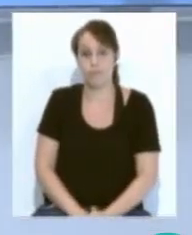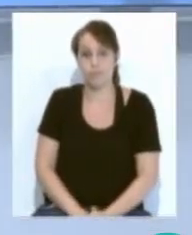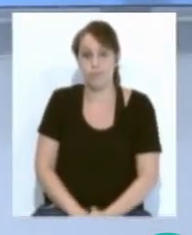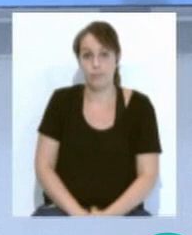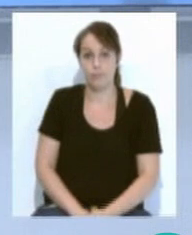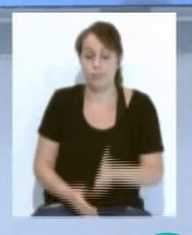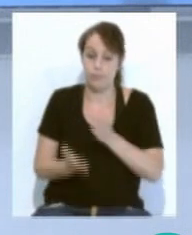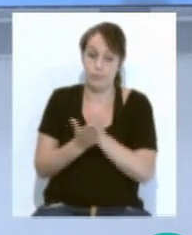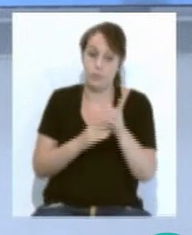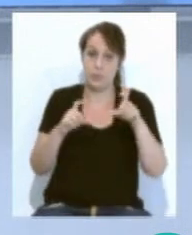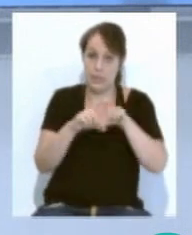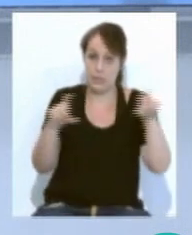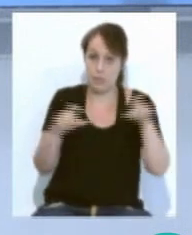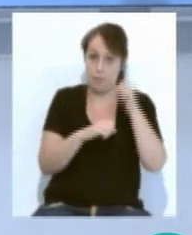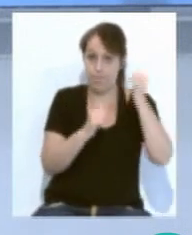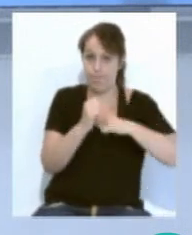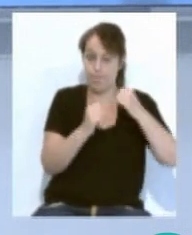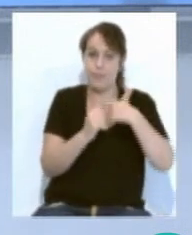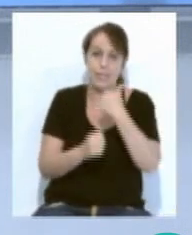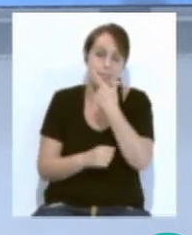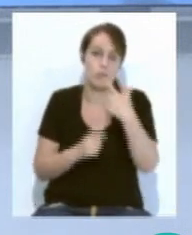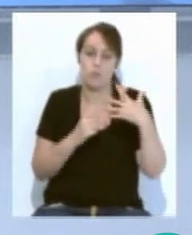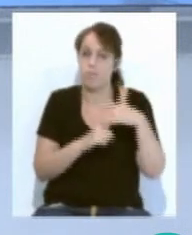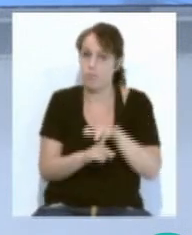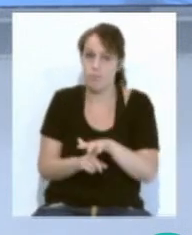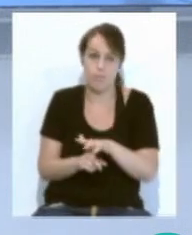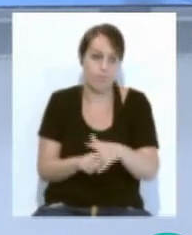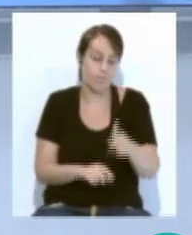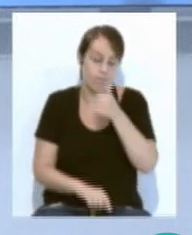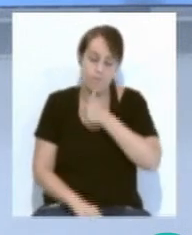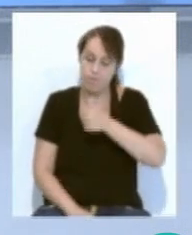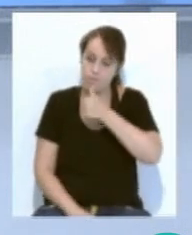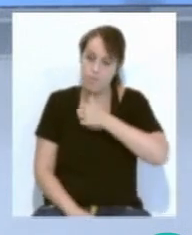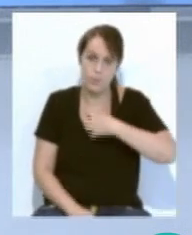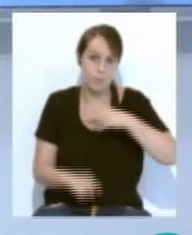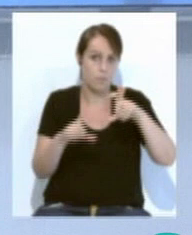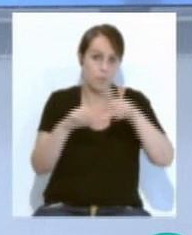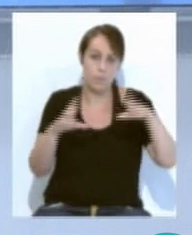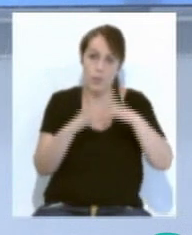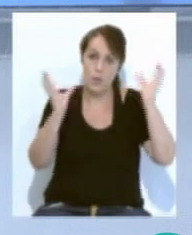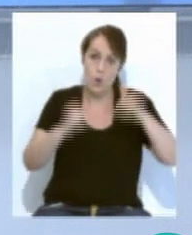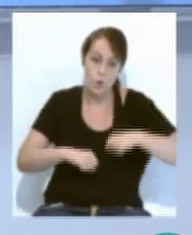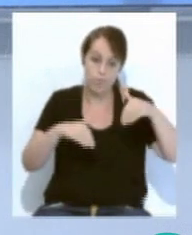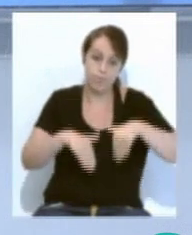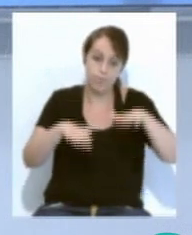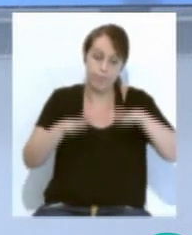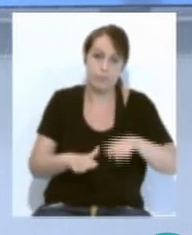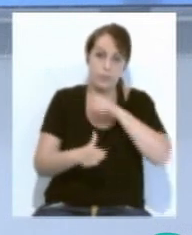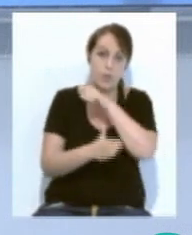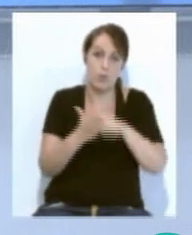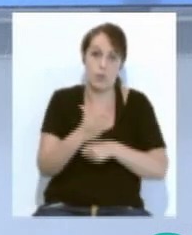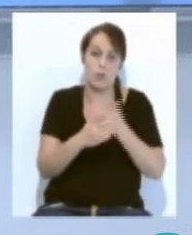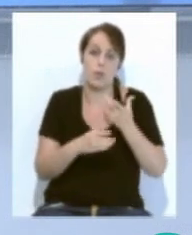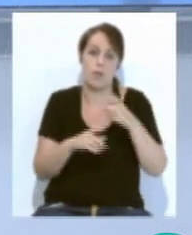Por su parte los empresarios del metal señalan que la situación es insostenible y las empresas han acordado la suspensión del contrato de las